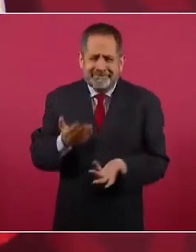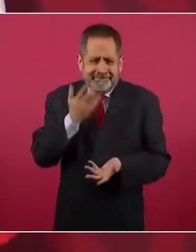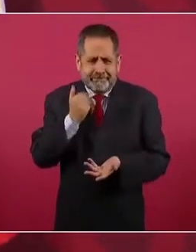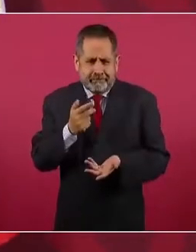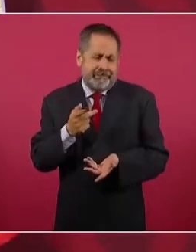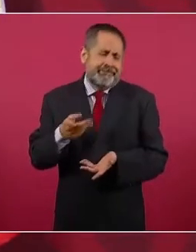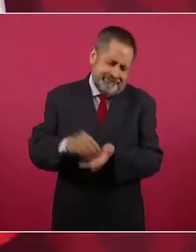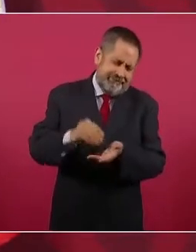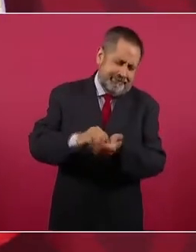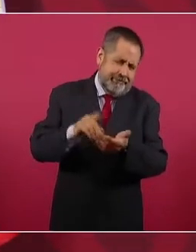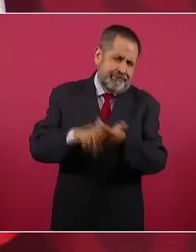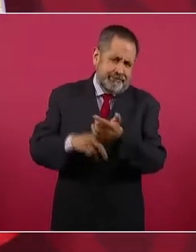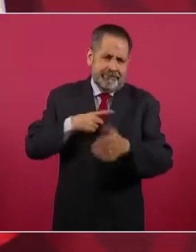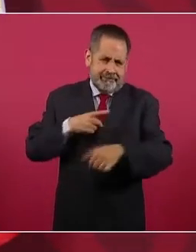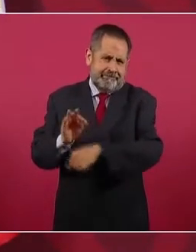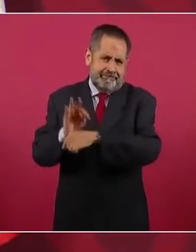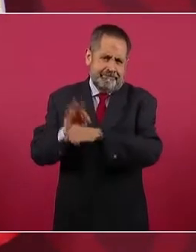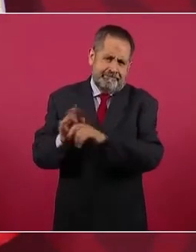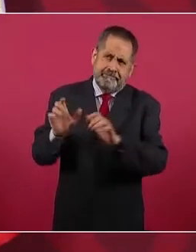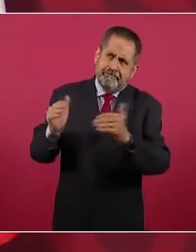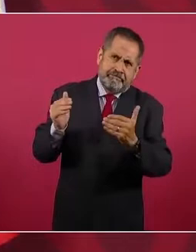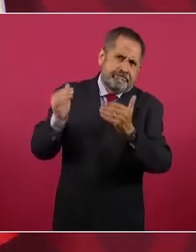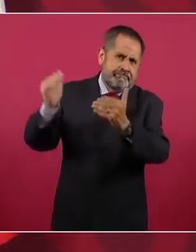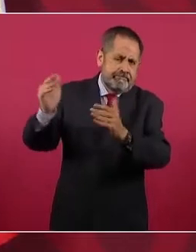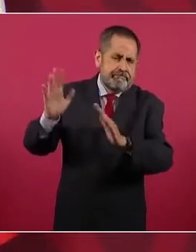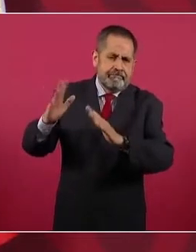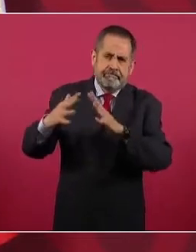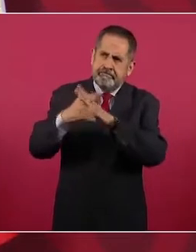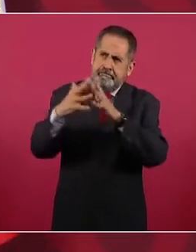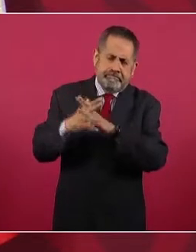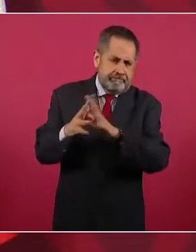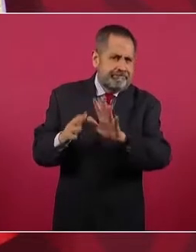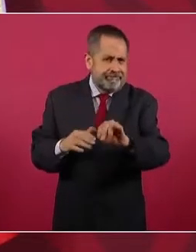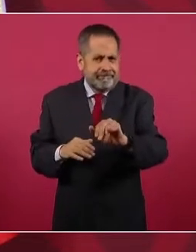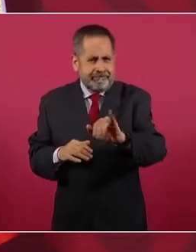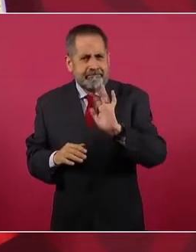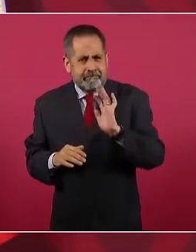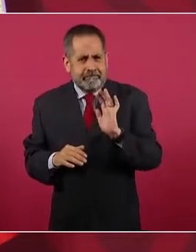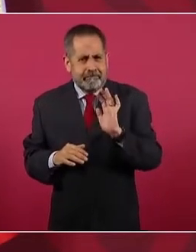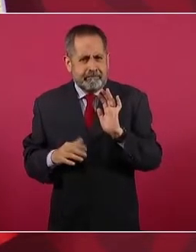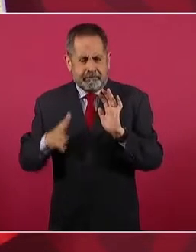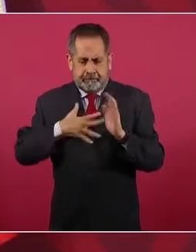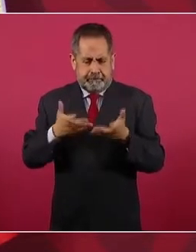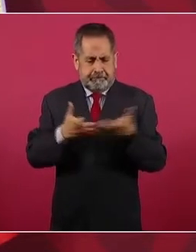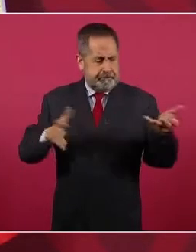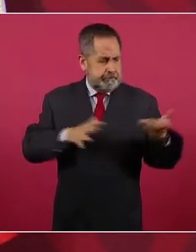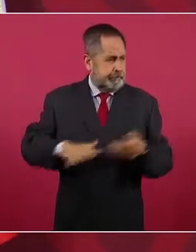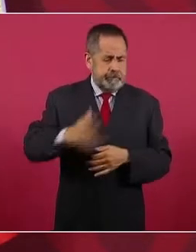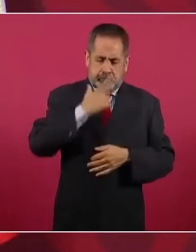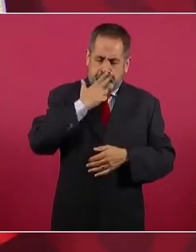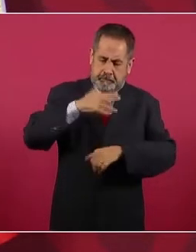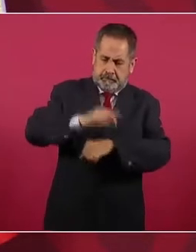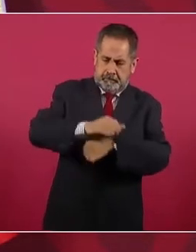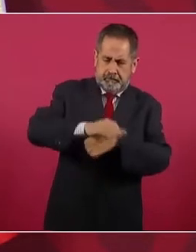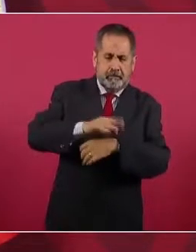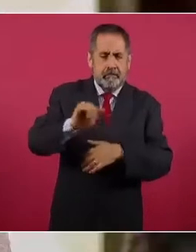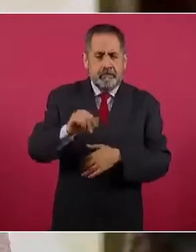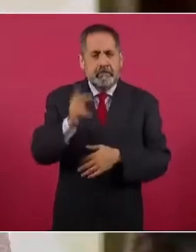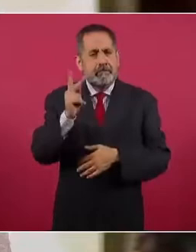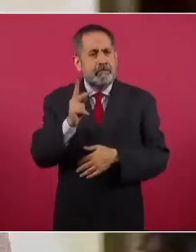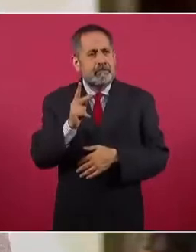que tenemos que defender nuestra soberanía y defender nuestro territorio, pero también